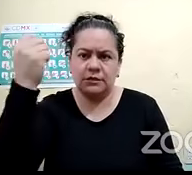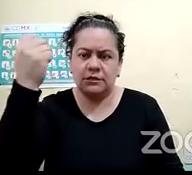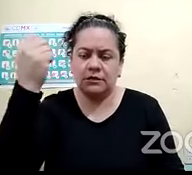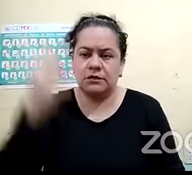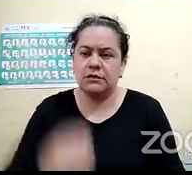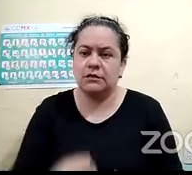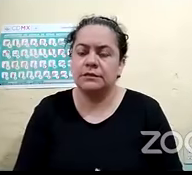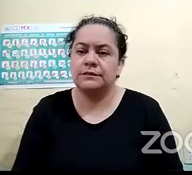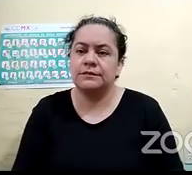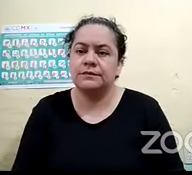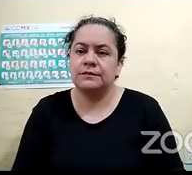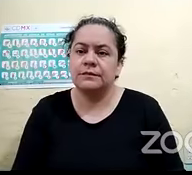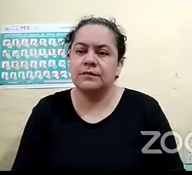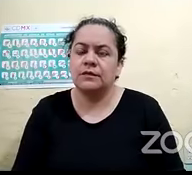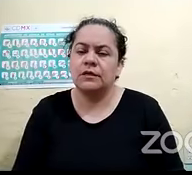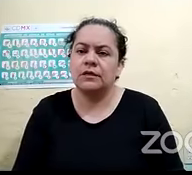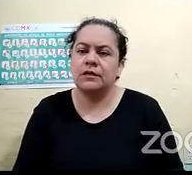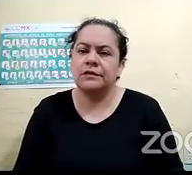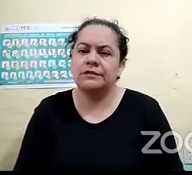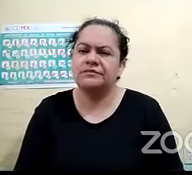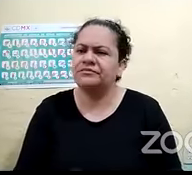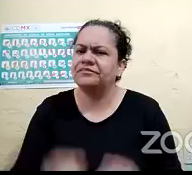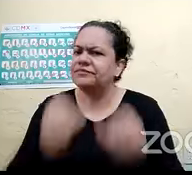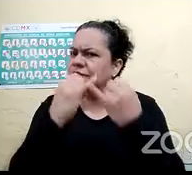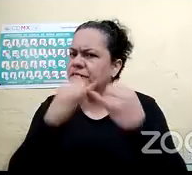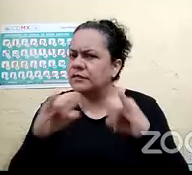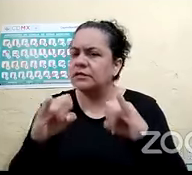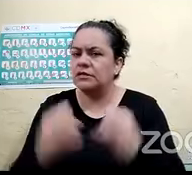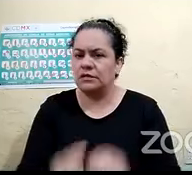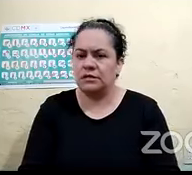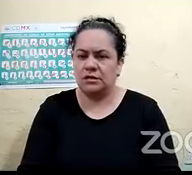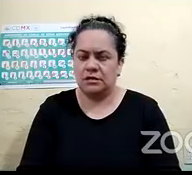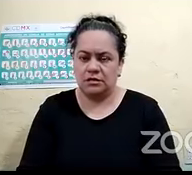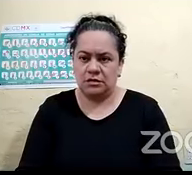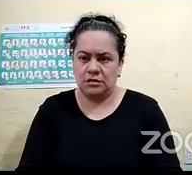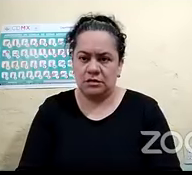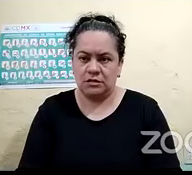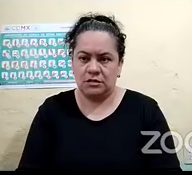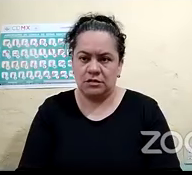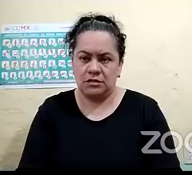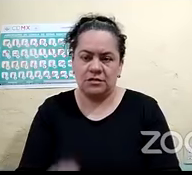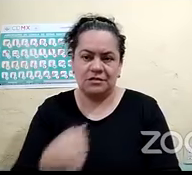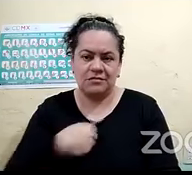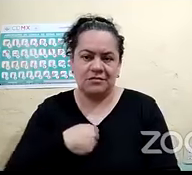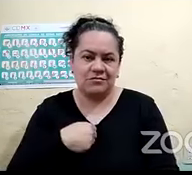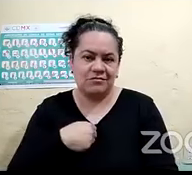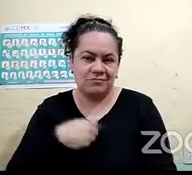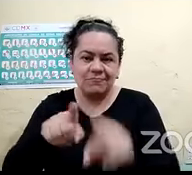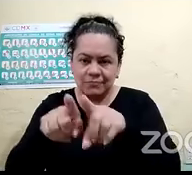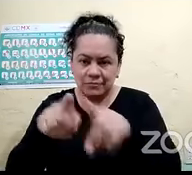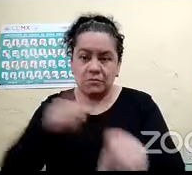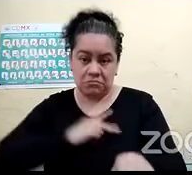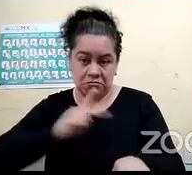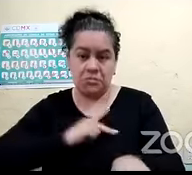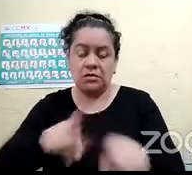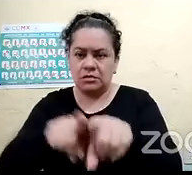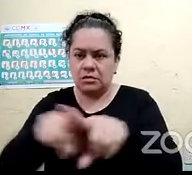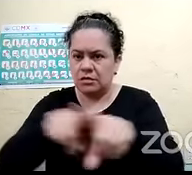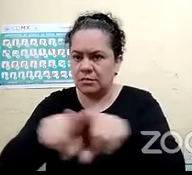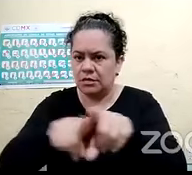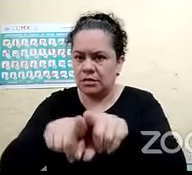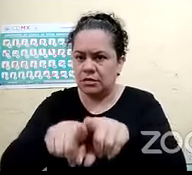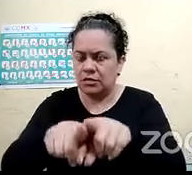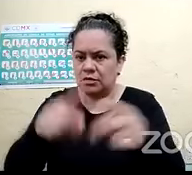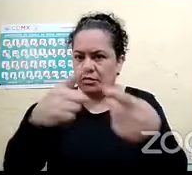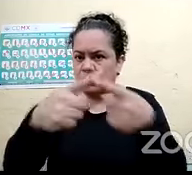van a ser muchísimo más independientes. Sin embargo, bueno, al menos, insisto por mi hermano, que tiene dos discapacidades, es sordo